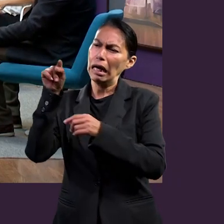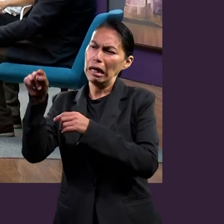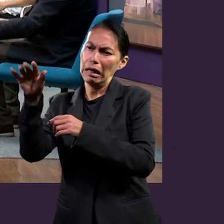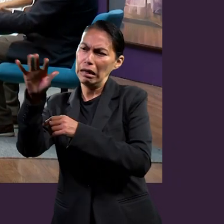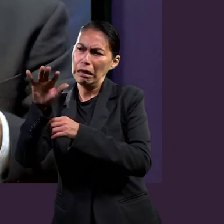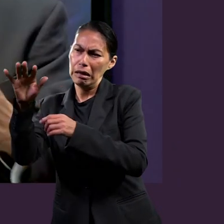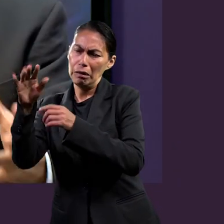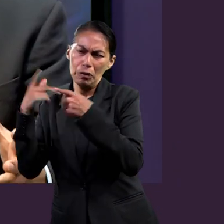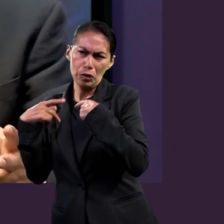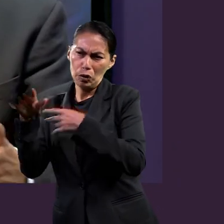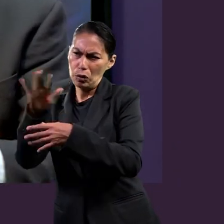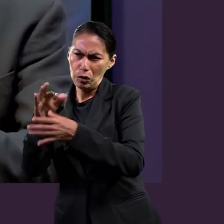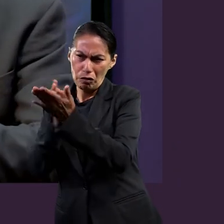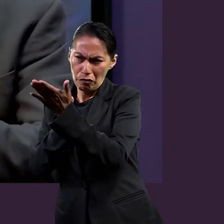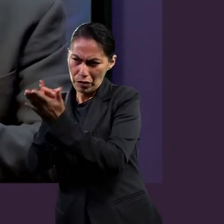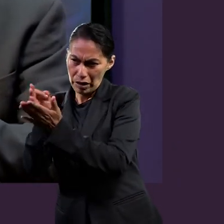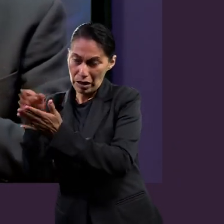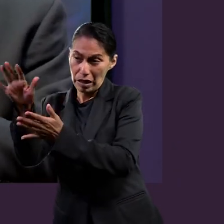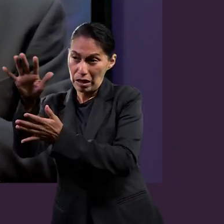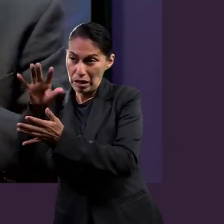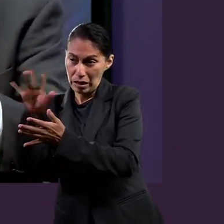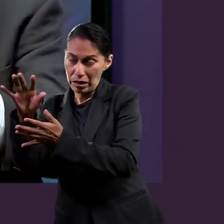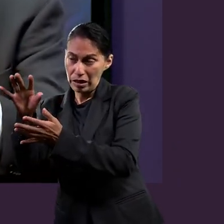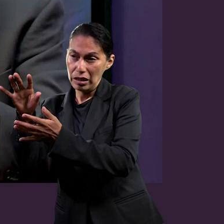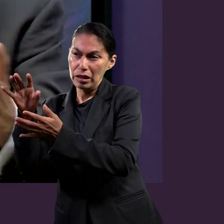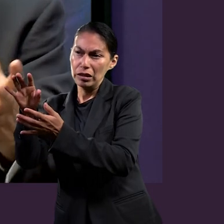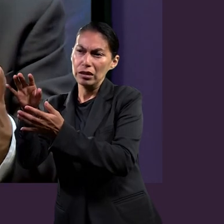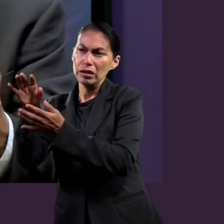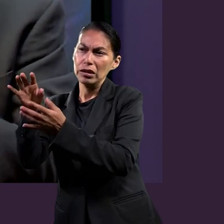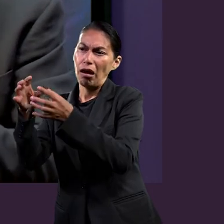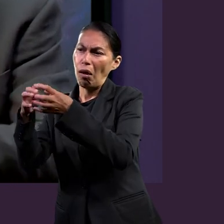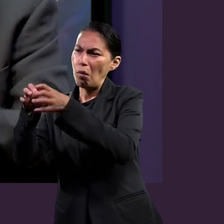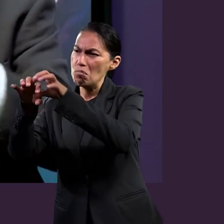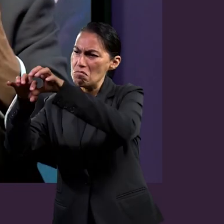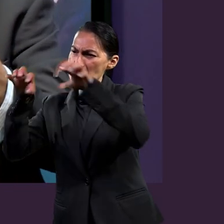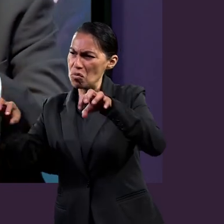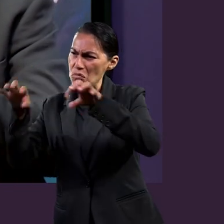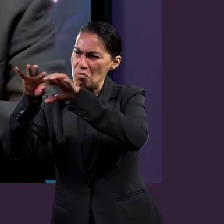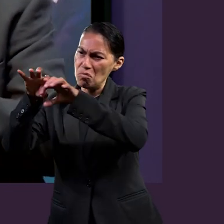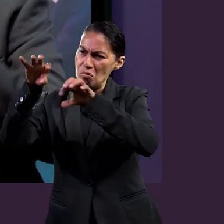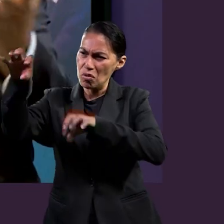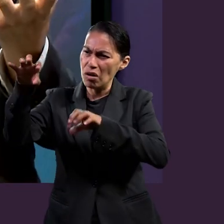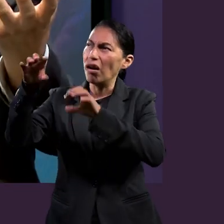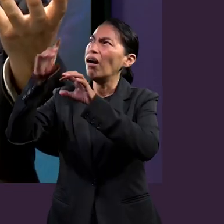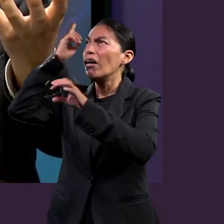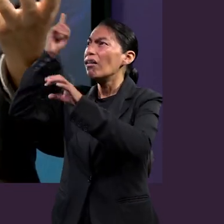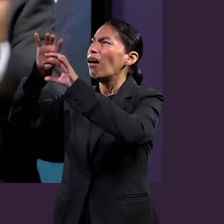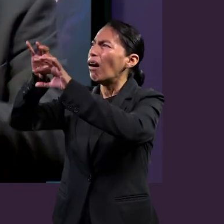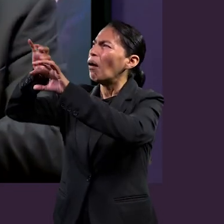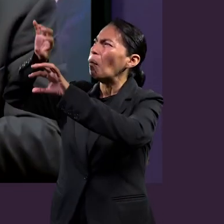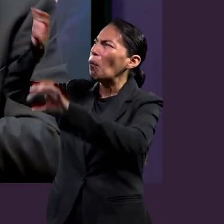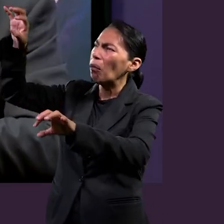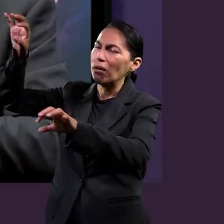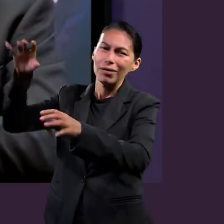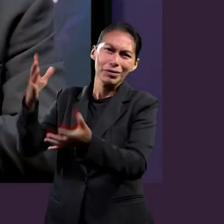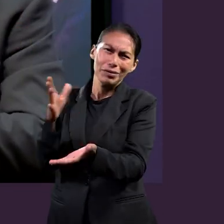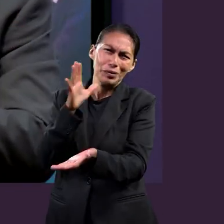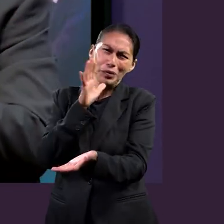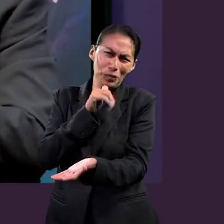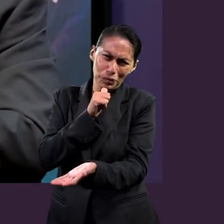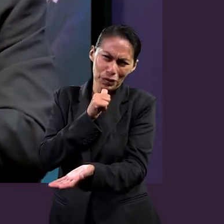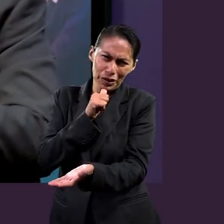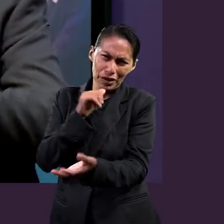iglesia, en la comunidad, en donde no podemos separarnos del amor que Dios tiene hacia nosotros.